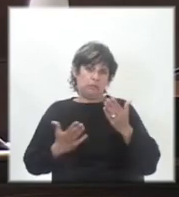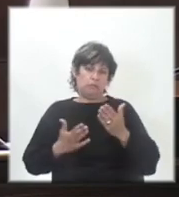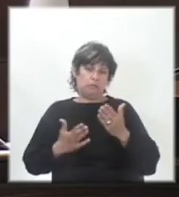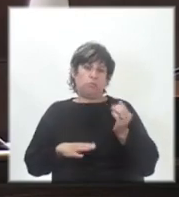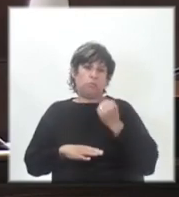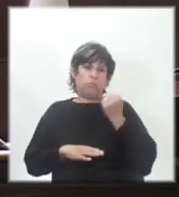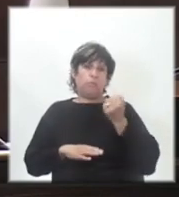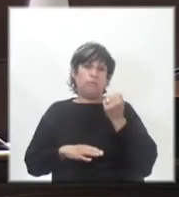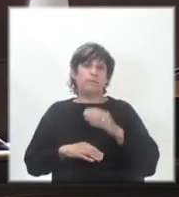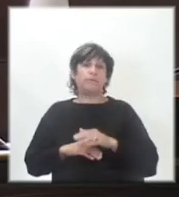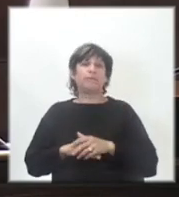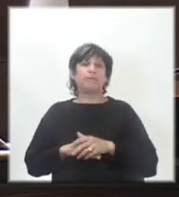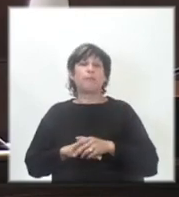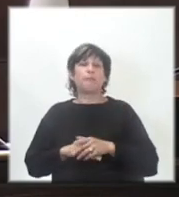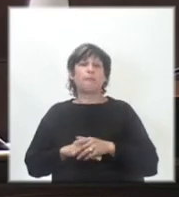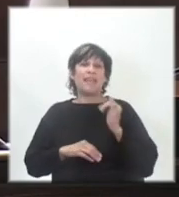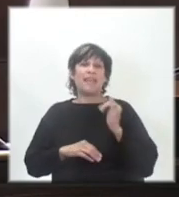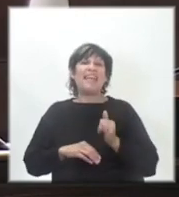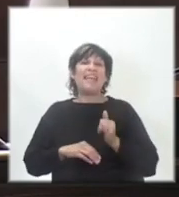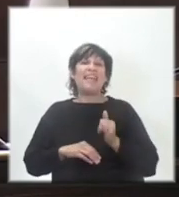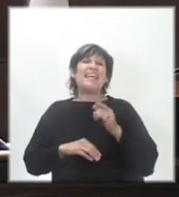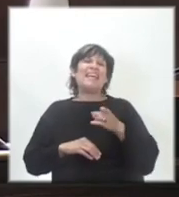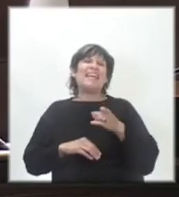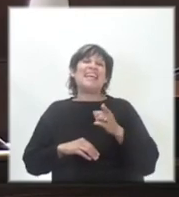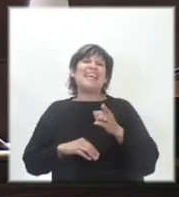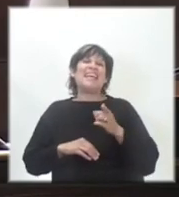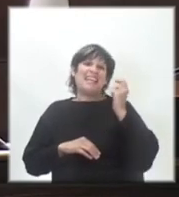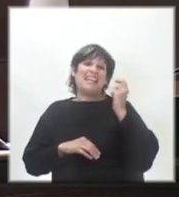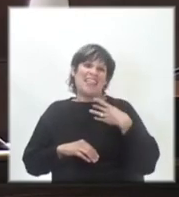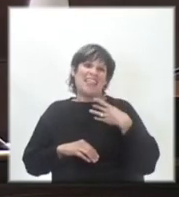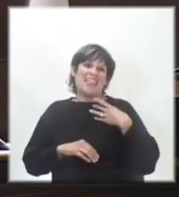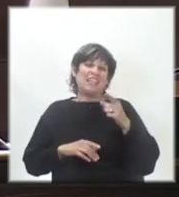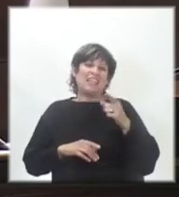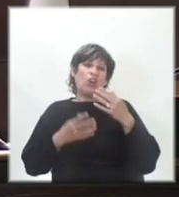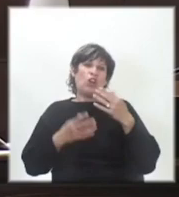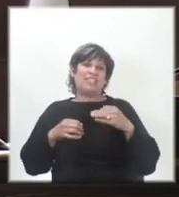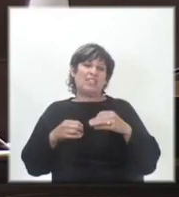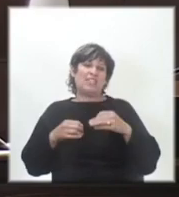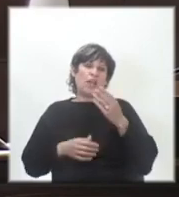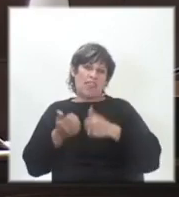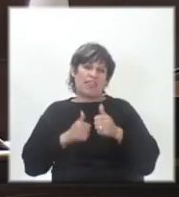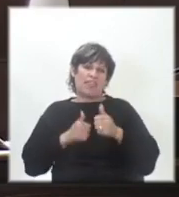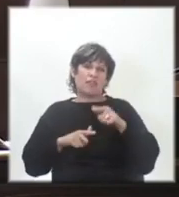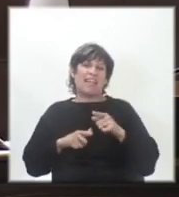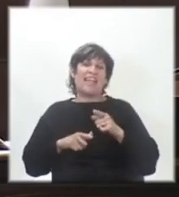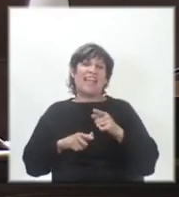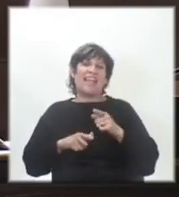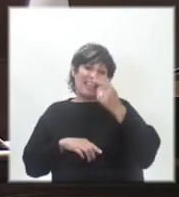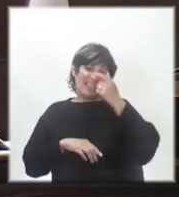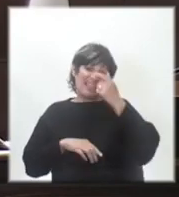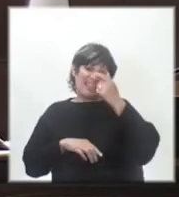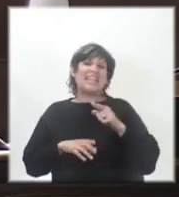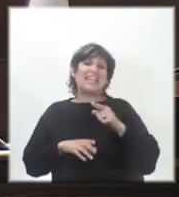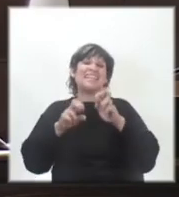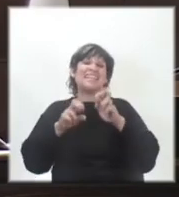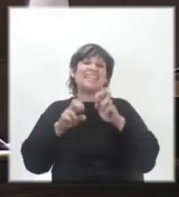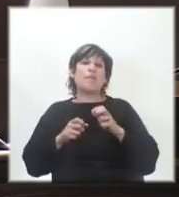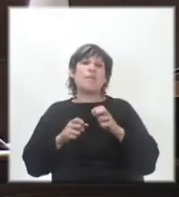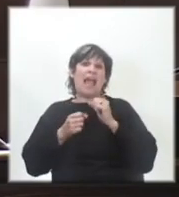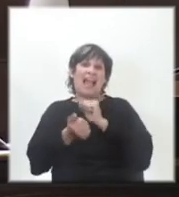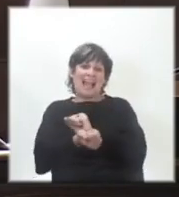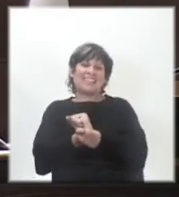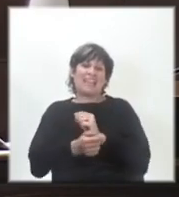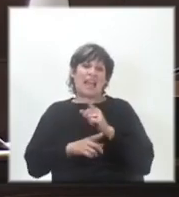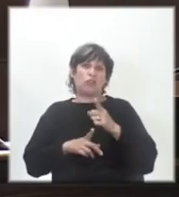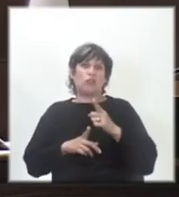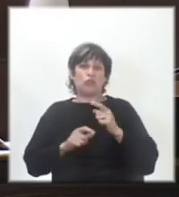Porque quien es director de seguridad y convivencia, que además es asesor en temas cancelarios. Yo, la verdad, estoy